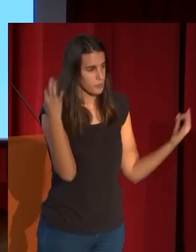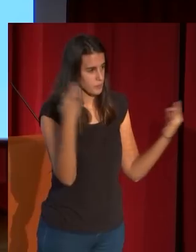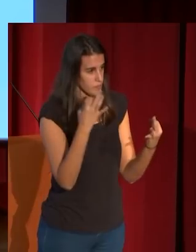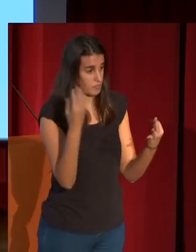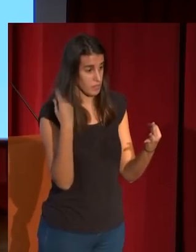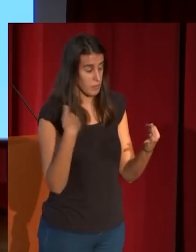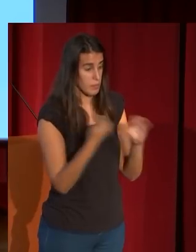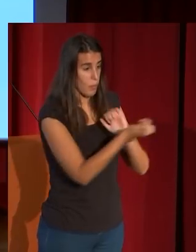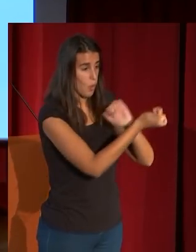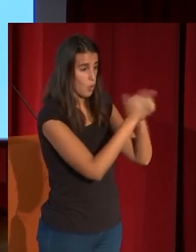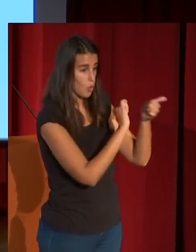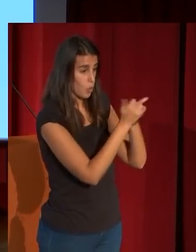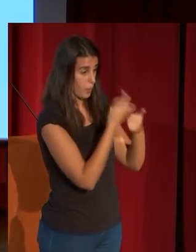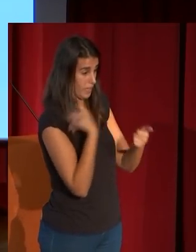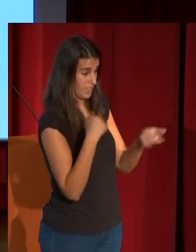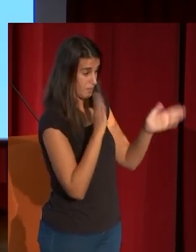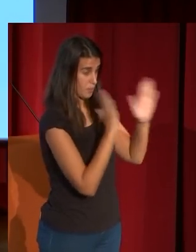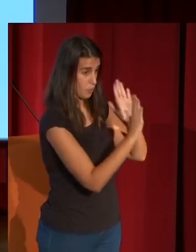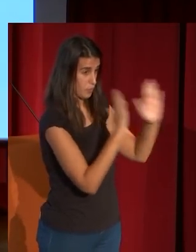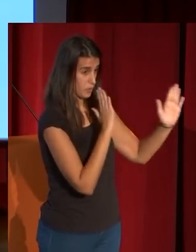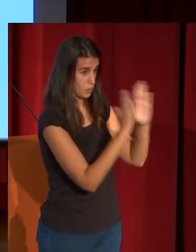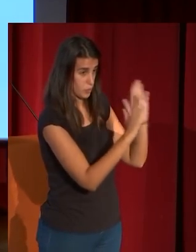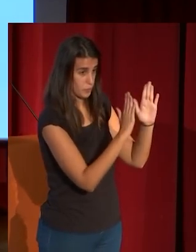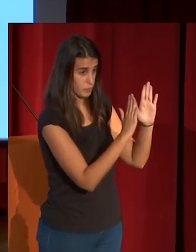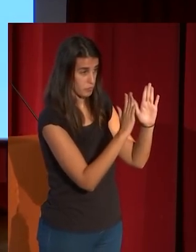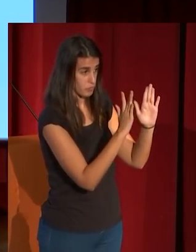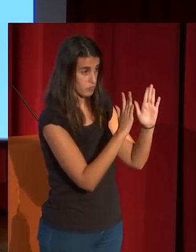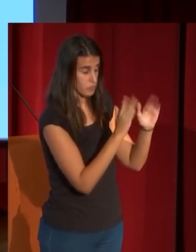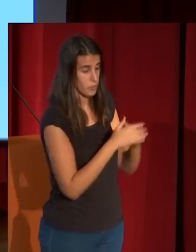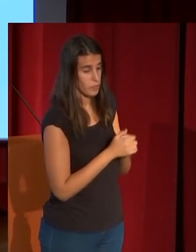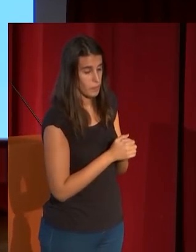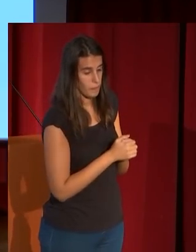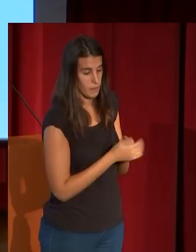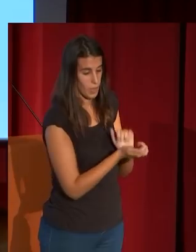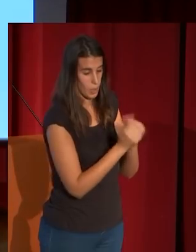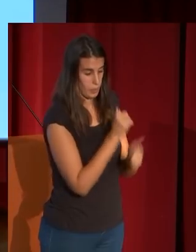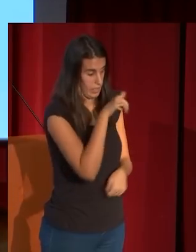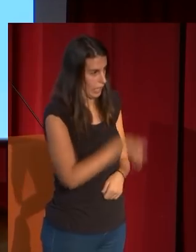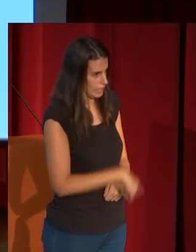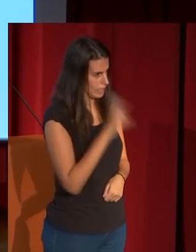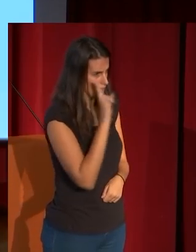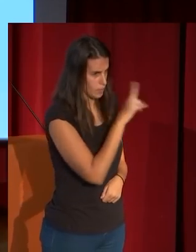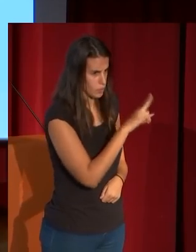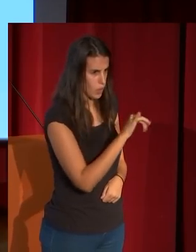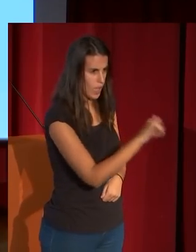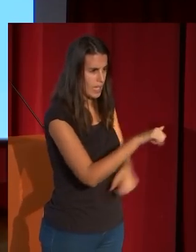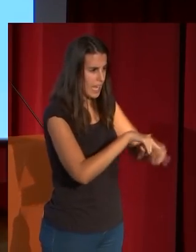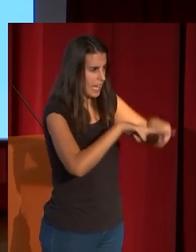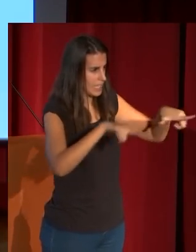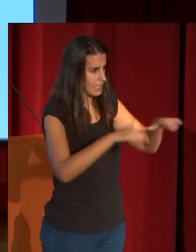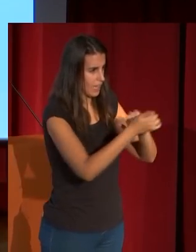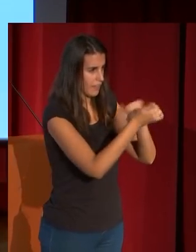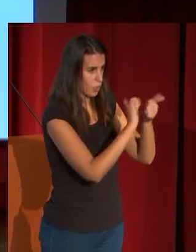aguadas que copia en ese mismo momento y que tenemos aquí en el Prado, en la sala de